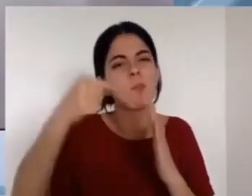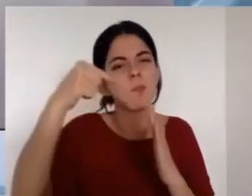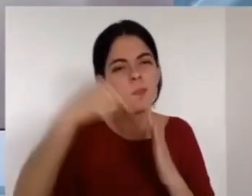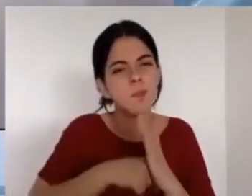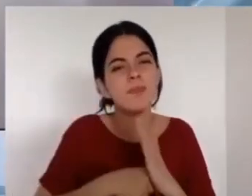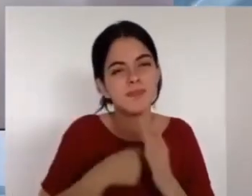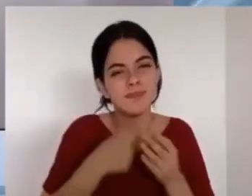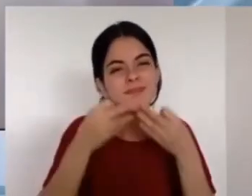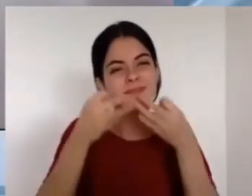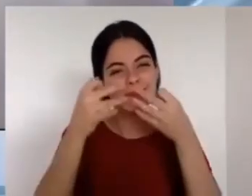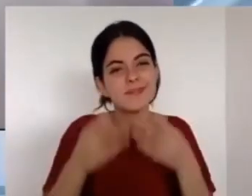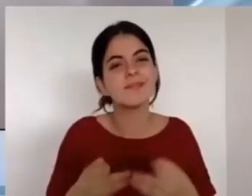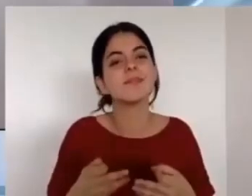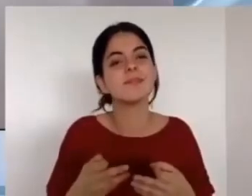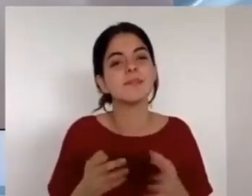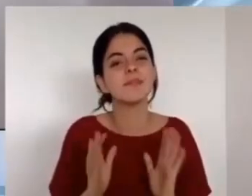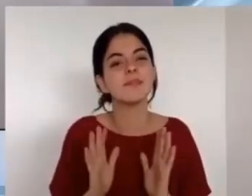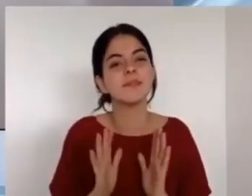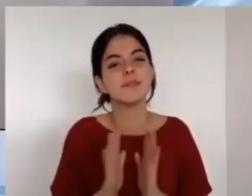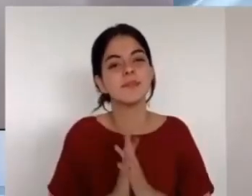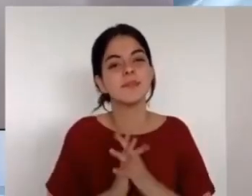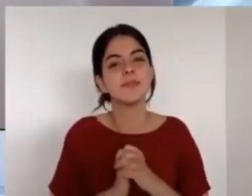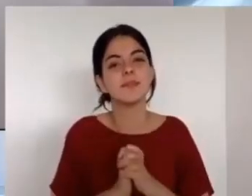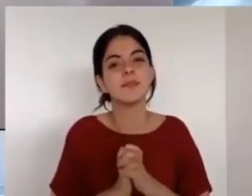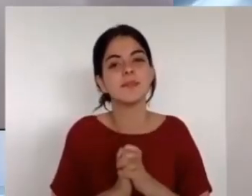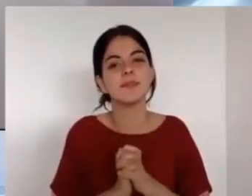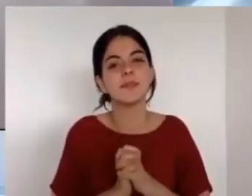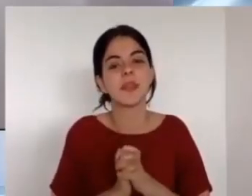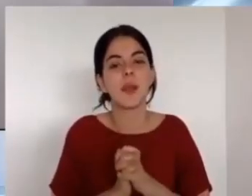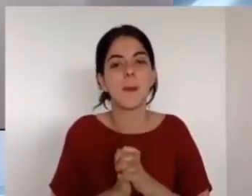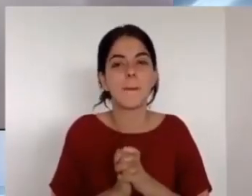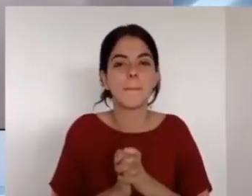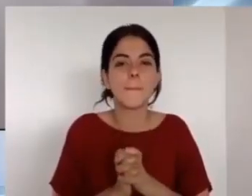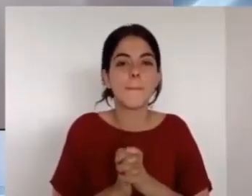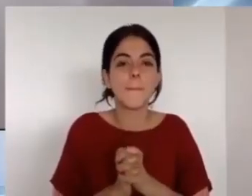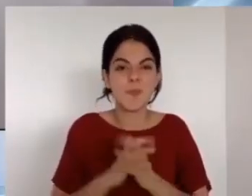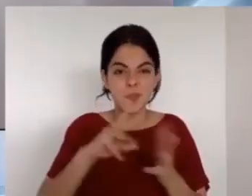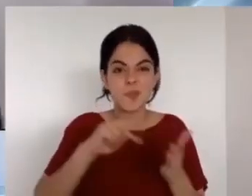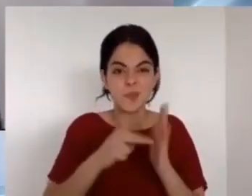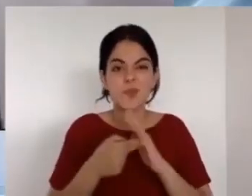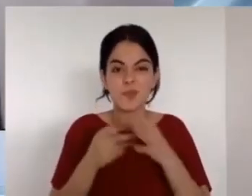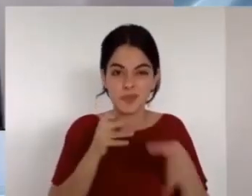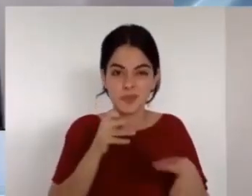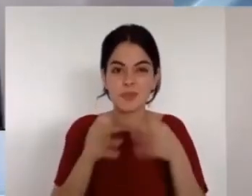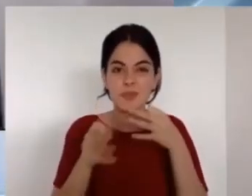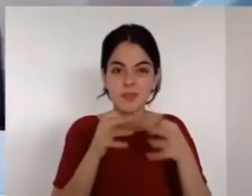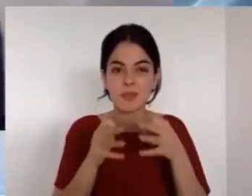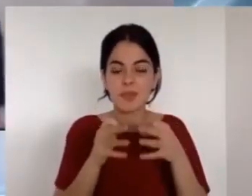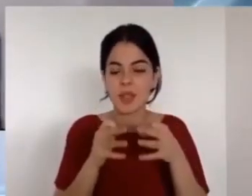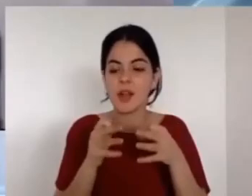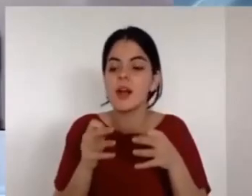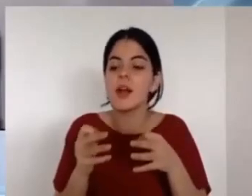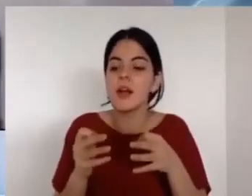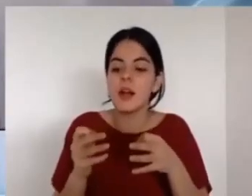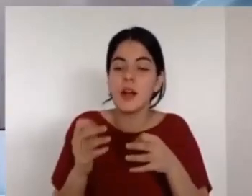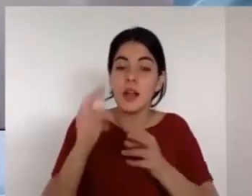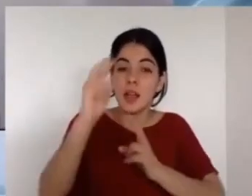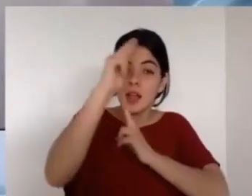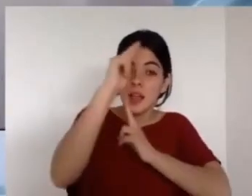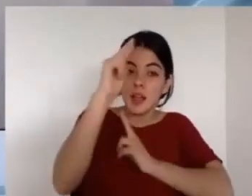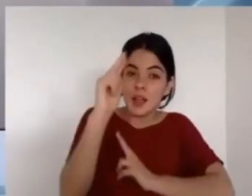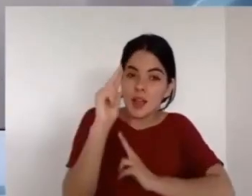permítame decirle que humillarse delante de Dios significa reconocer que ante Él